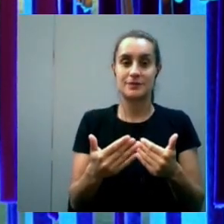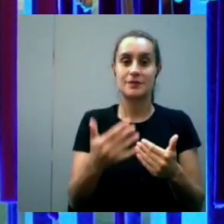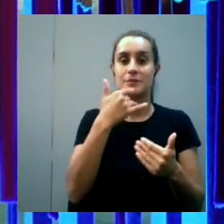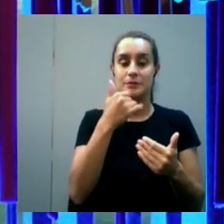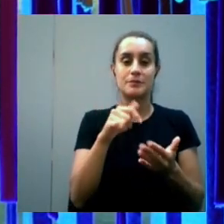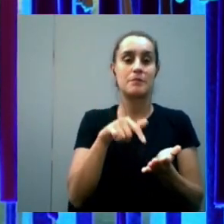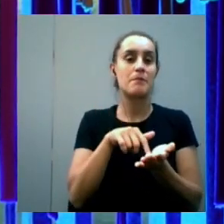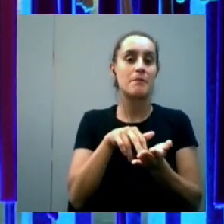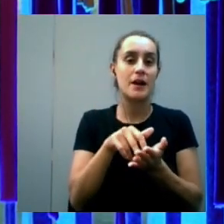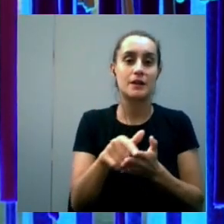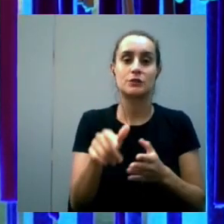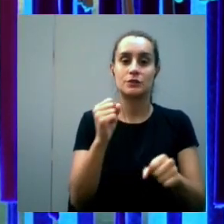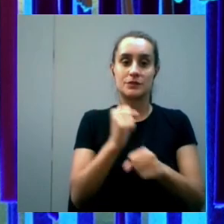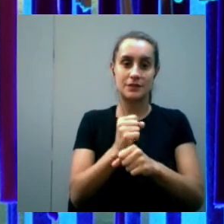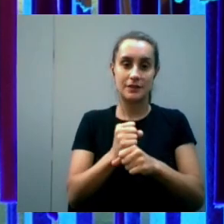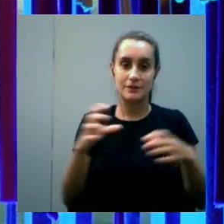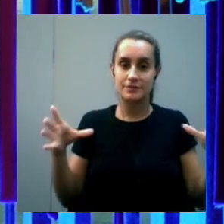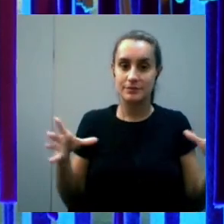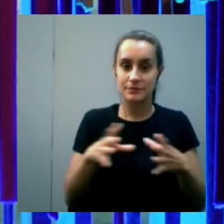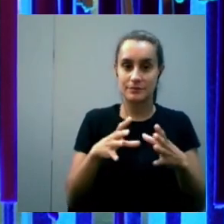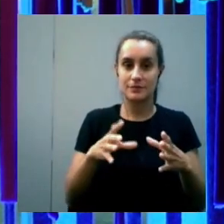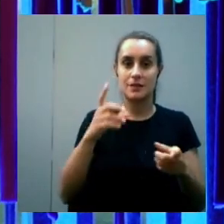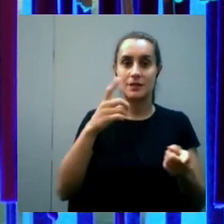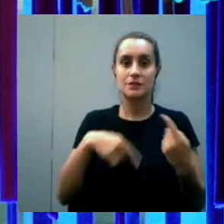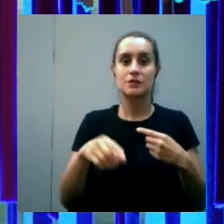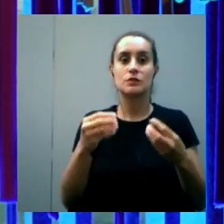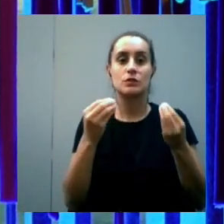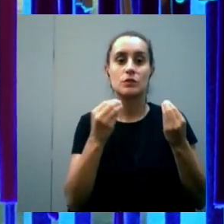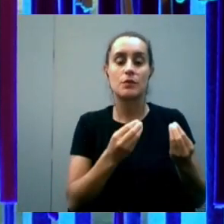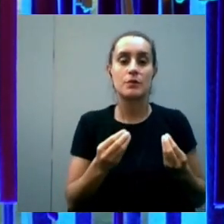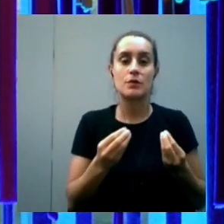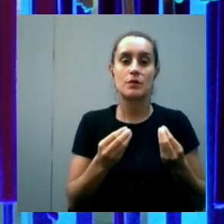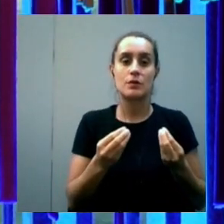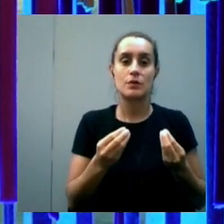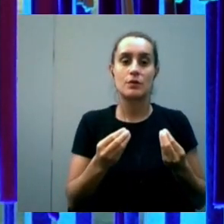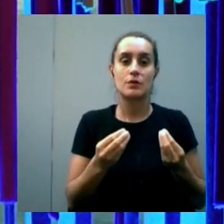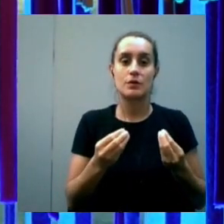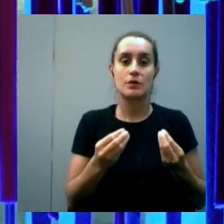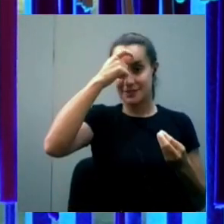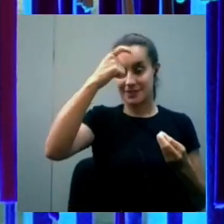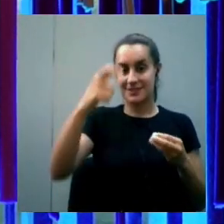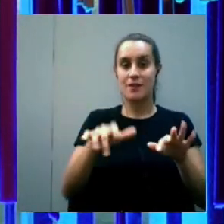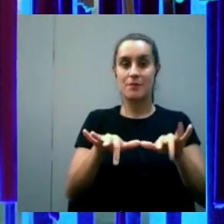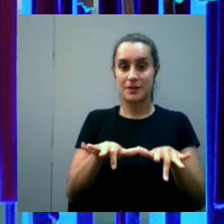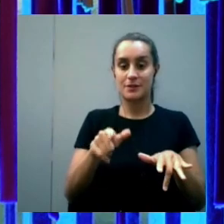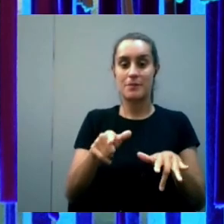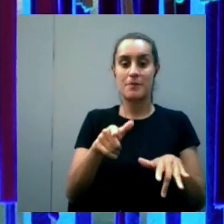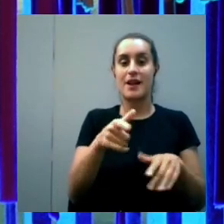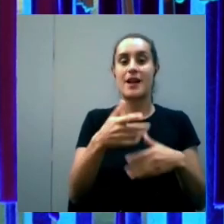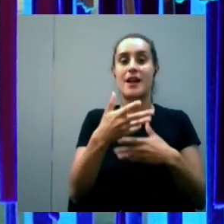trabajo con los problemas en sí de cómo el abordaje que suele tener la ciencia de la computación en la resolución de problemas